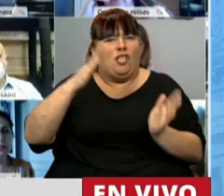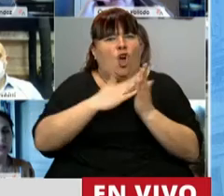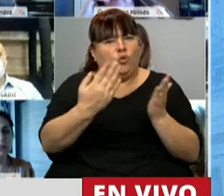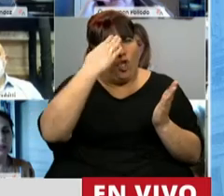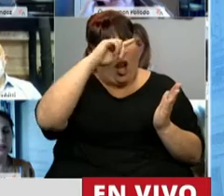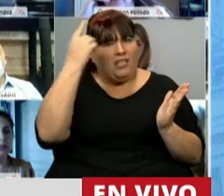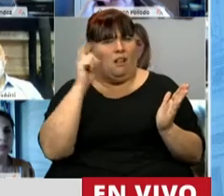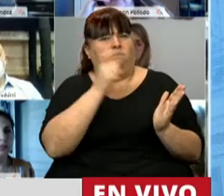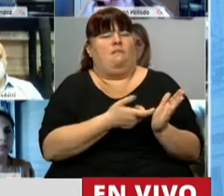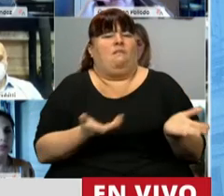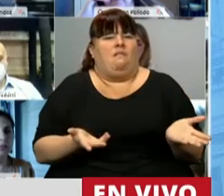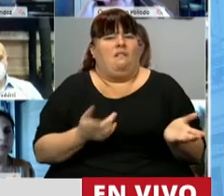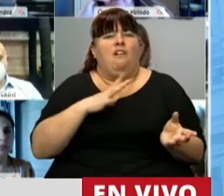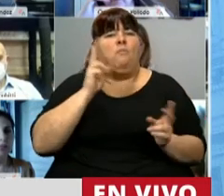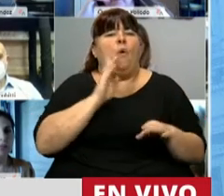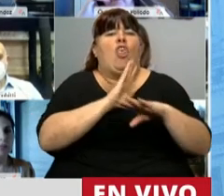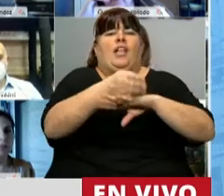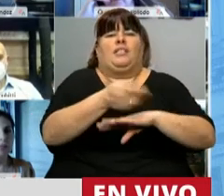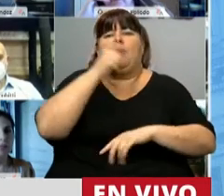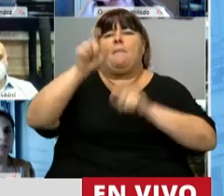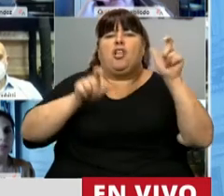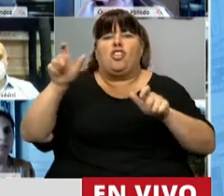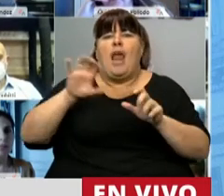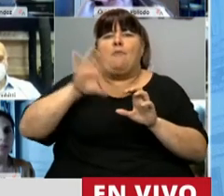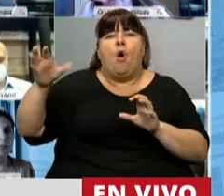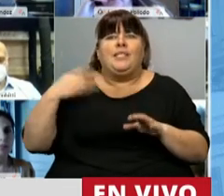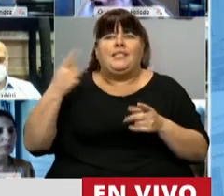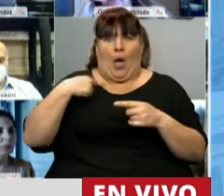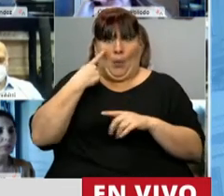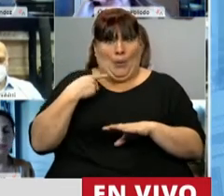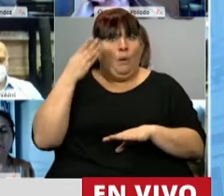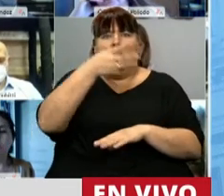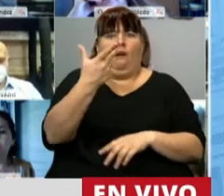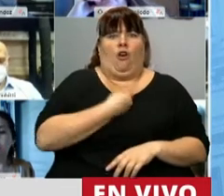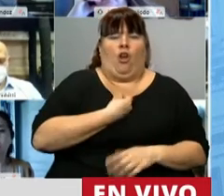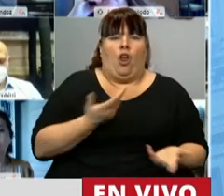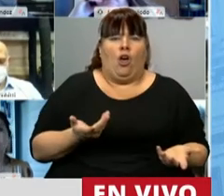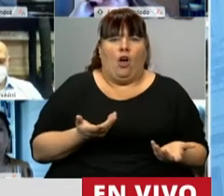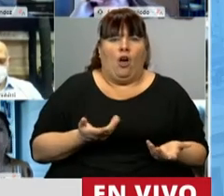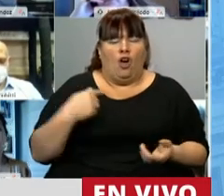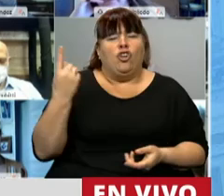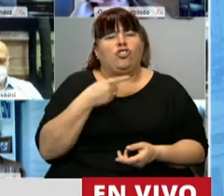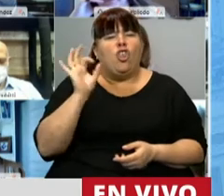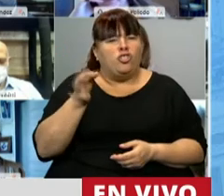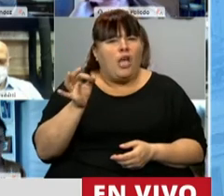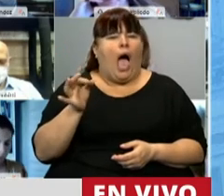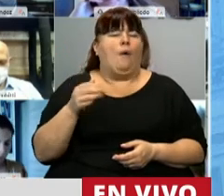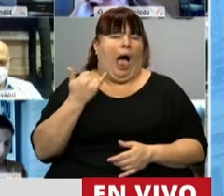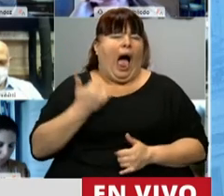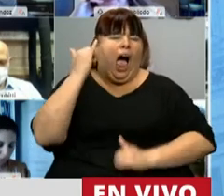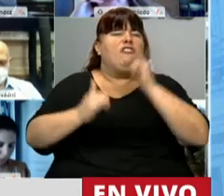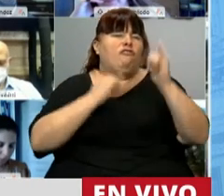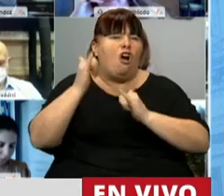Constitución, no dejan ingresar a comprovincianos a su provincia. Cuando hoy sabemos, tenemos mucha más